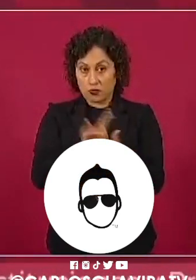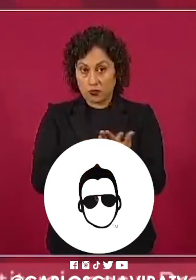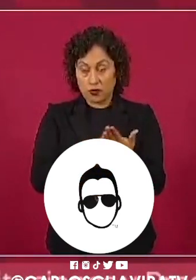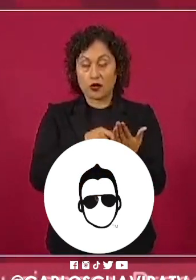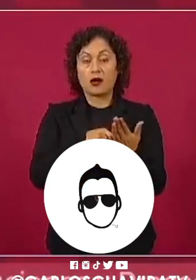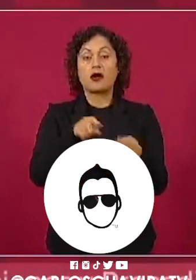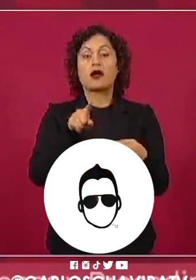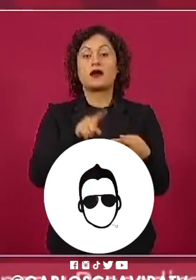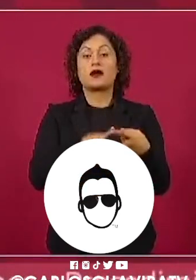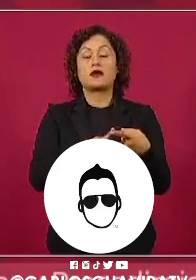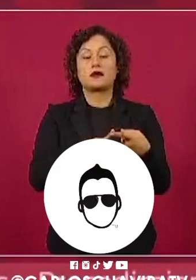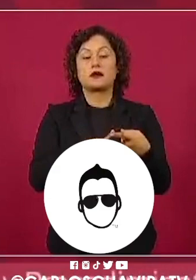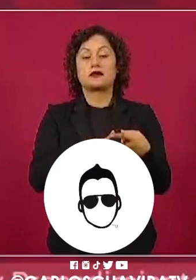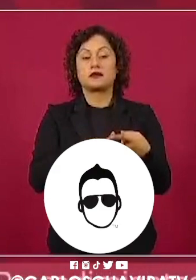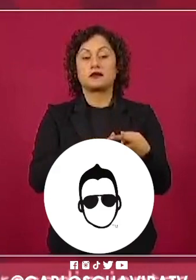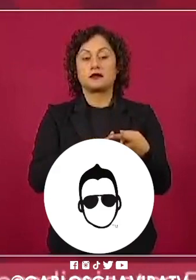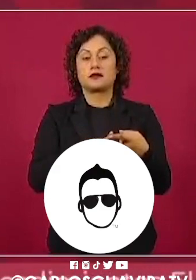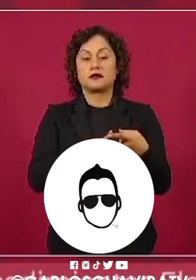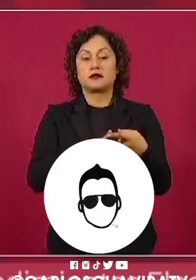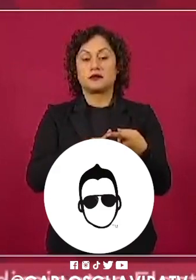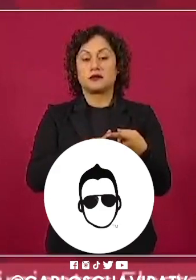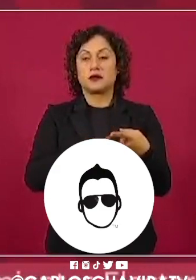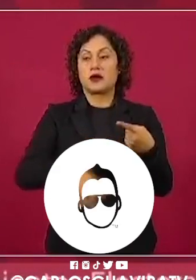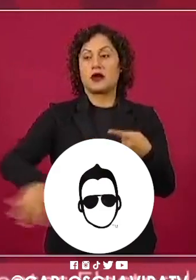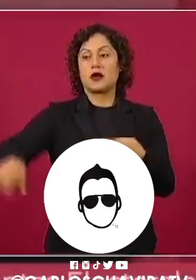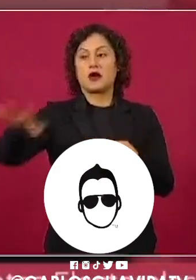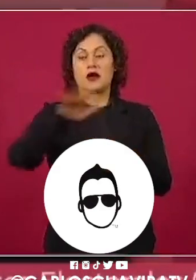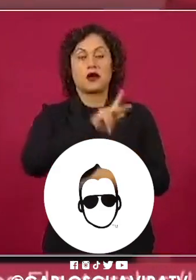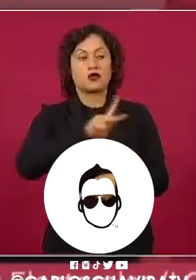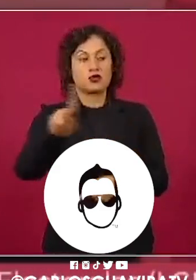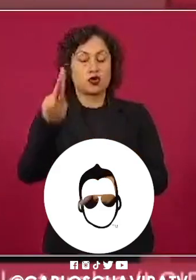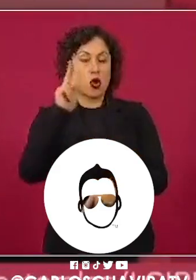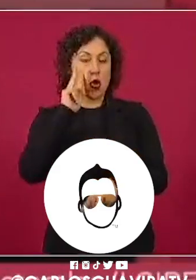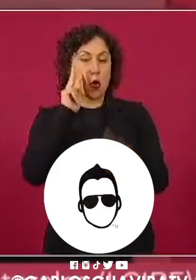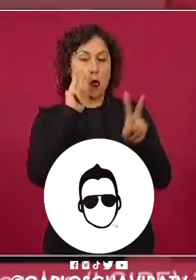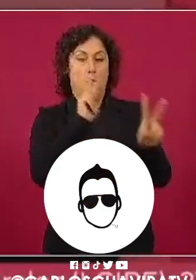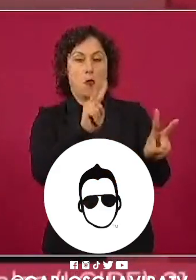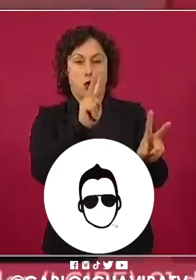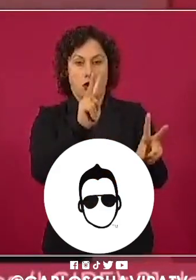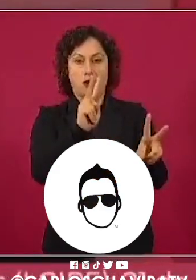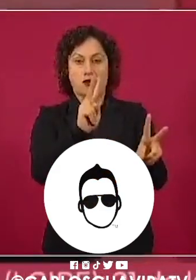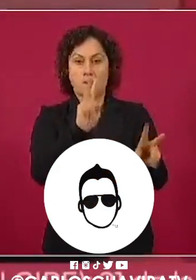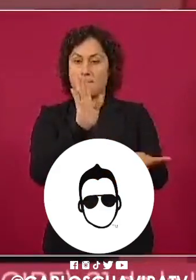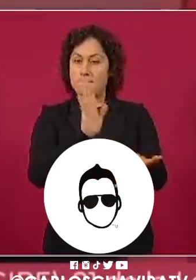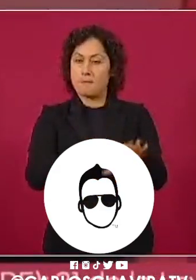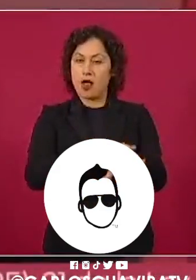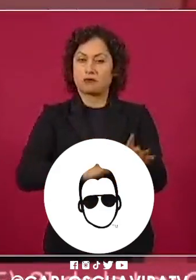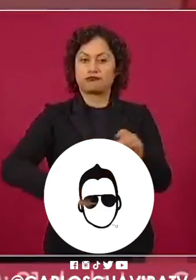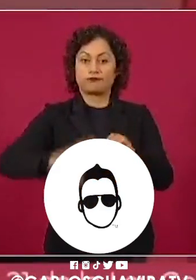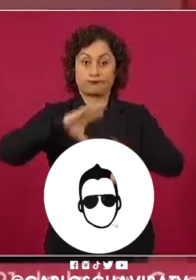que estaba construyendo el mejor aeropuerto del mundo.